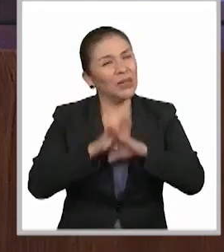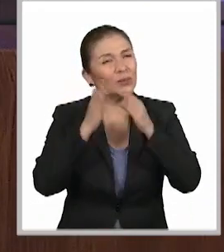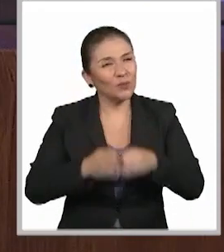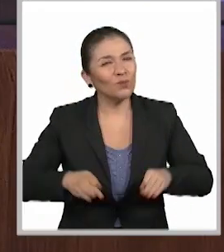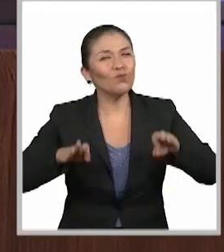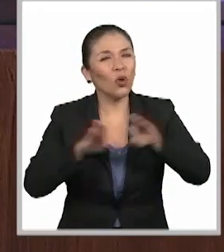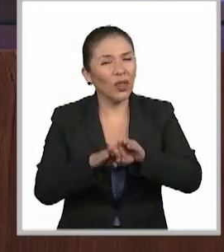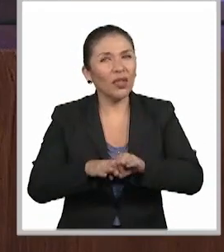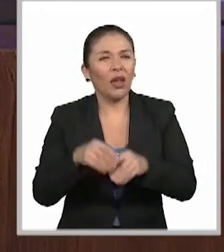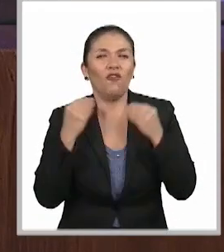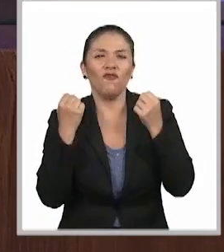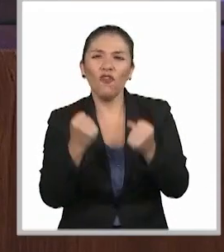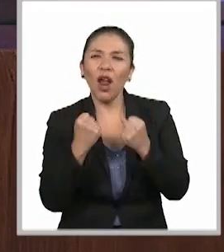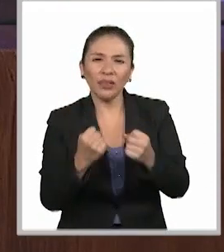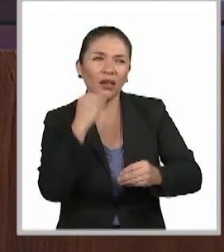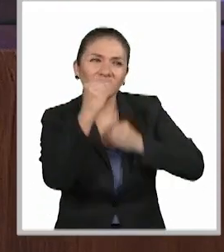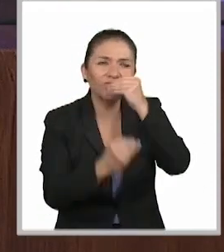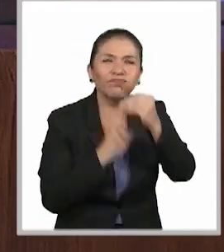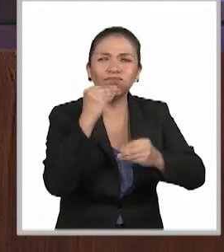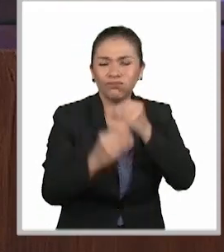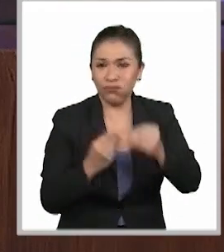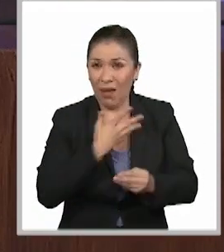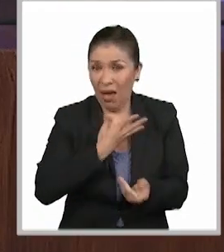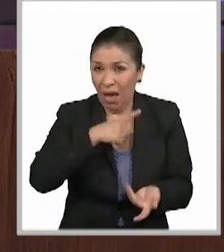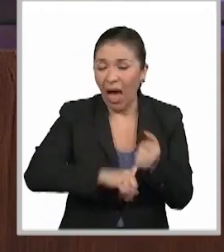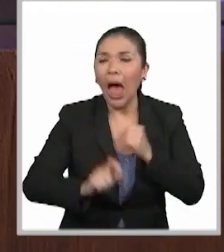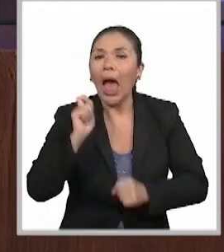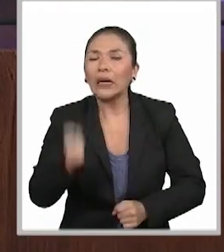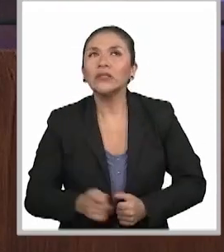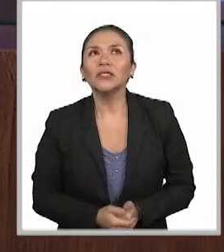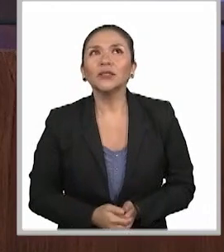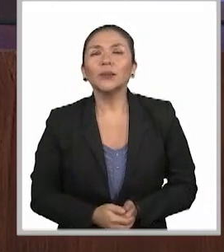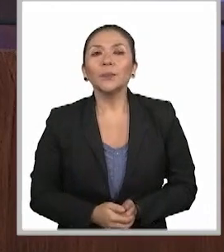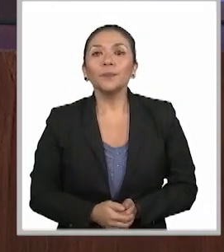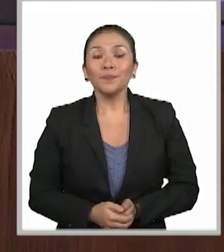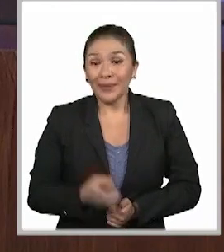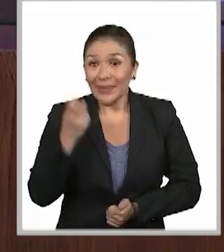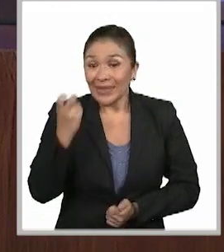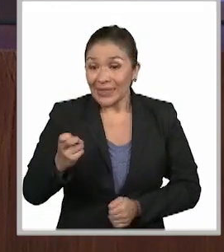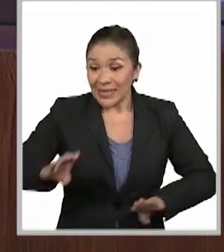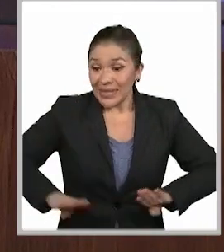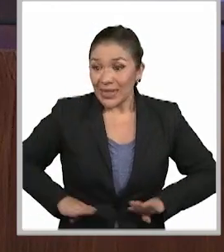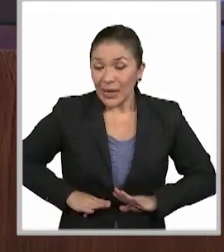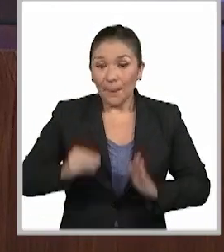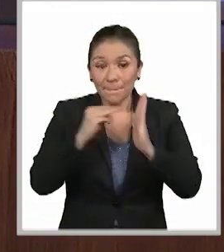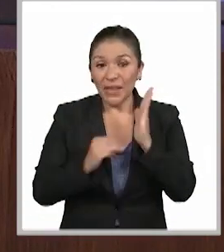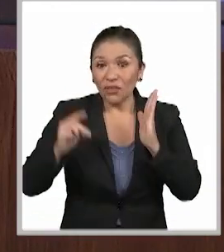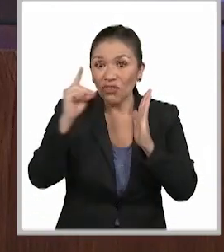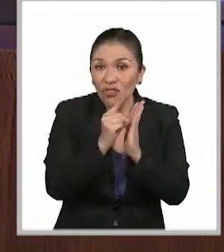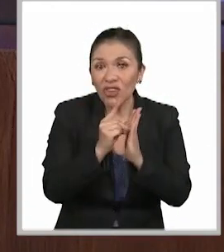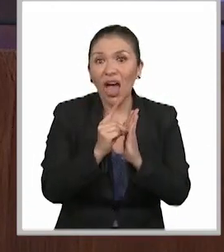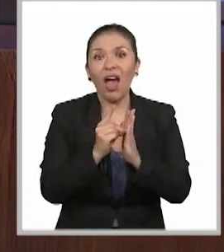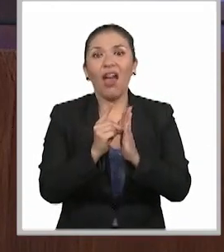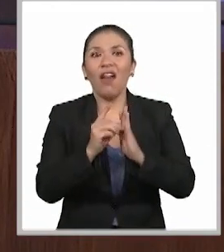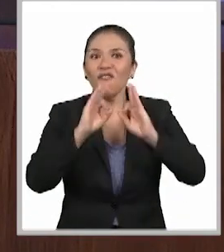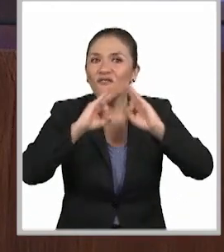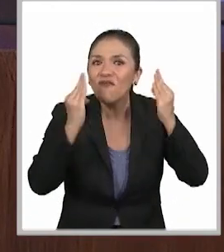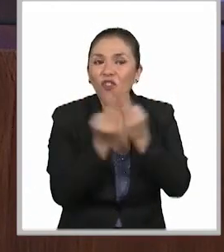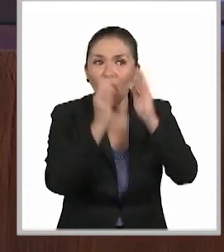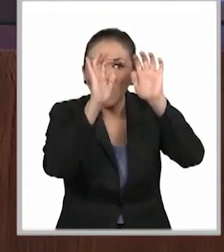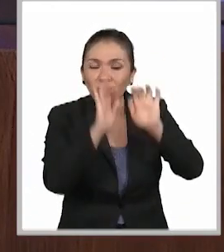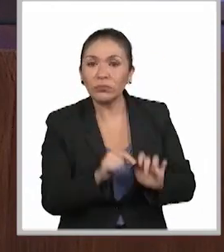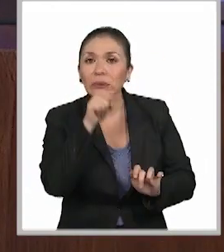elementos que mayores discusiones también ha tenido, y es que precisamente este tipo de metodologías, este tipo de